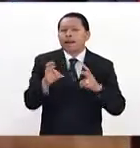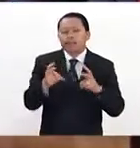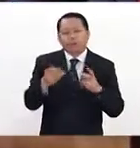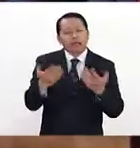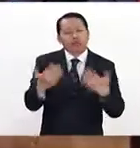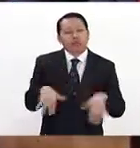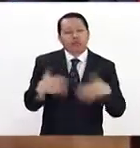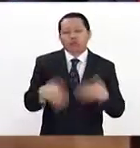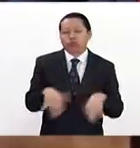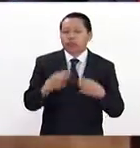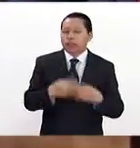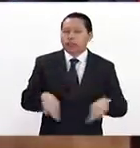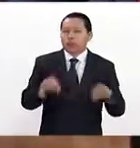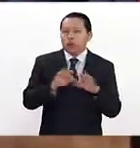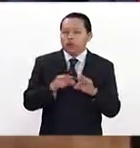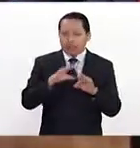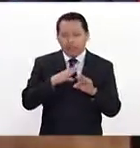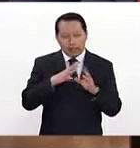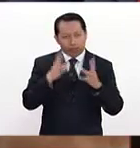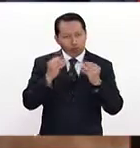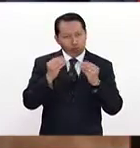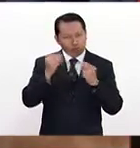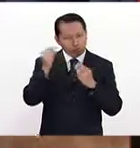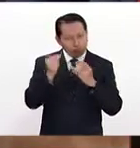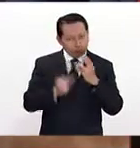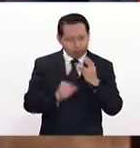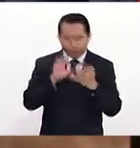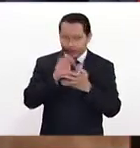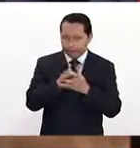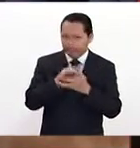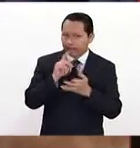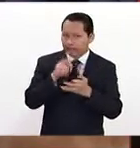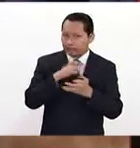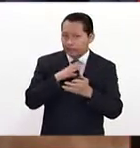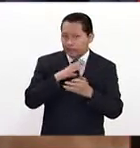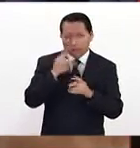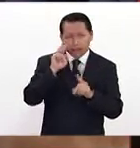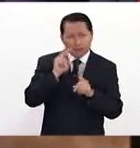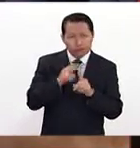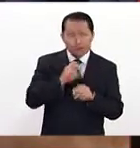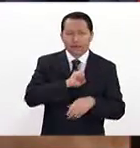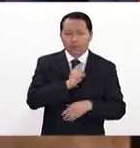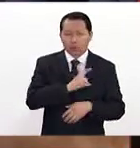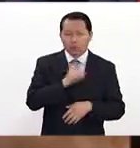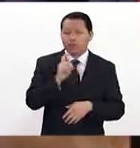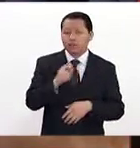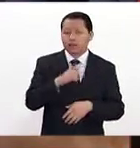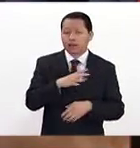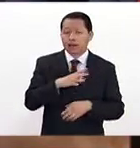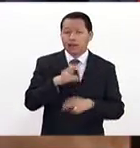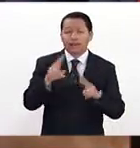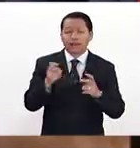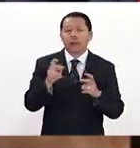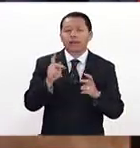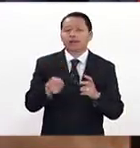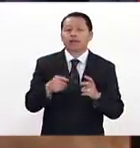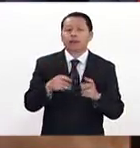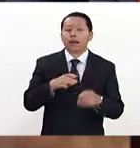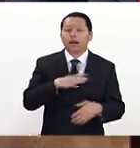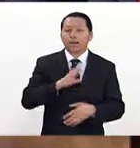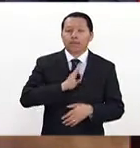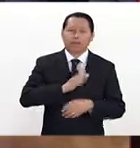importante porque tiene muchísimas implicaciones desde el punto de vista de la salud y es la llamada resistencia